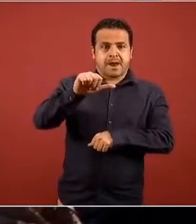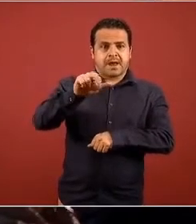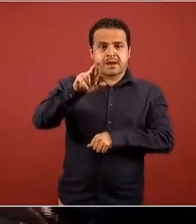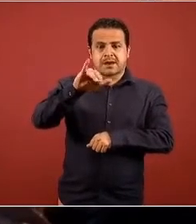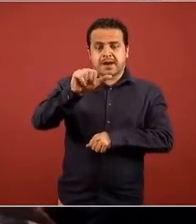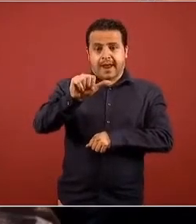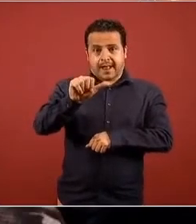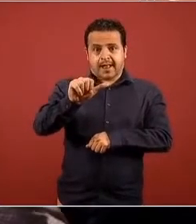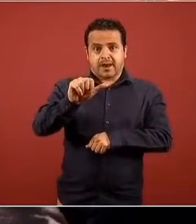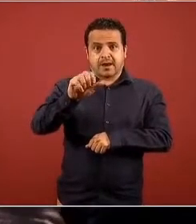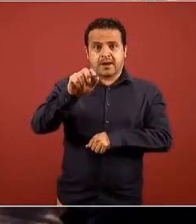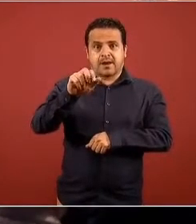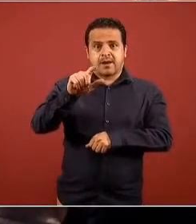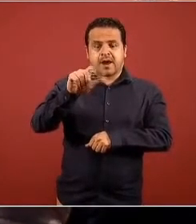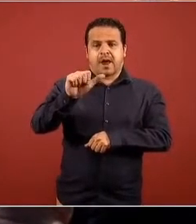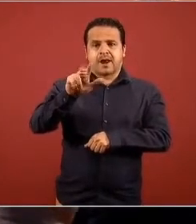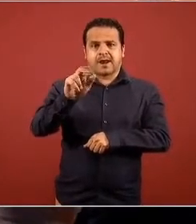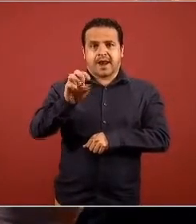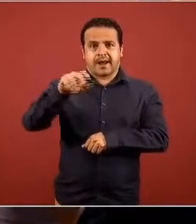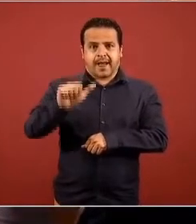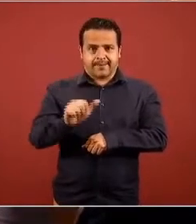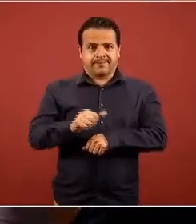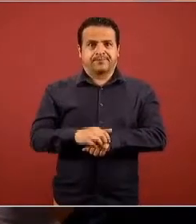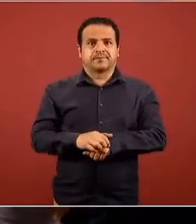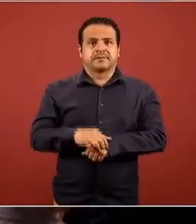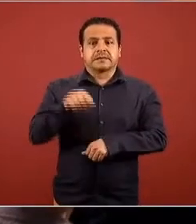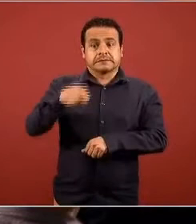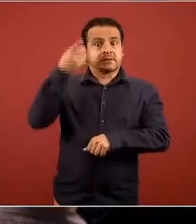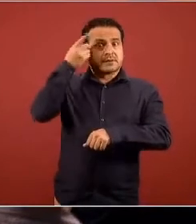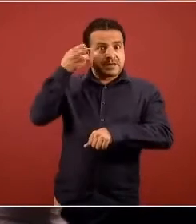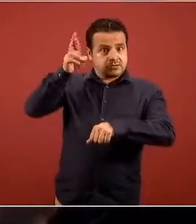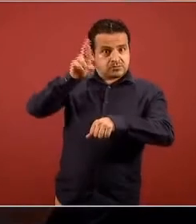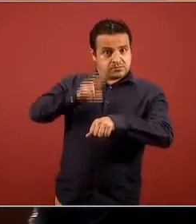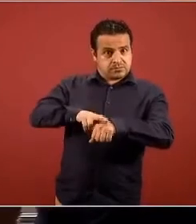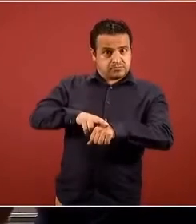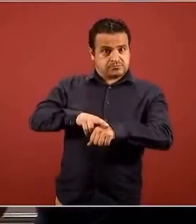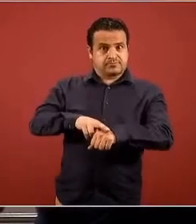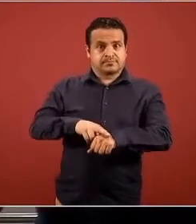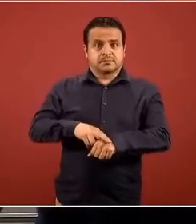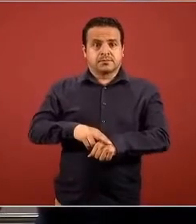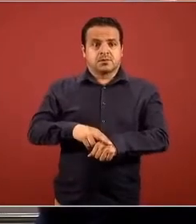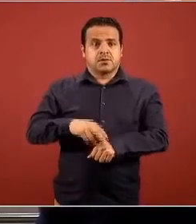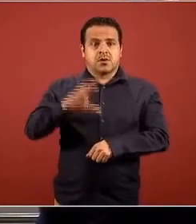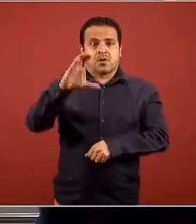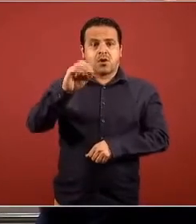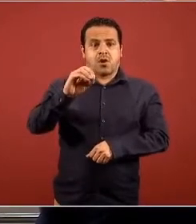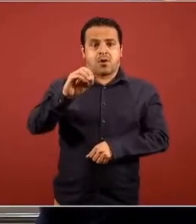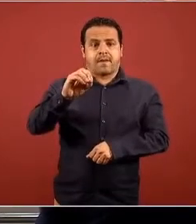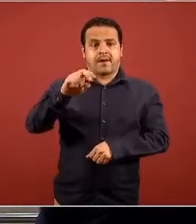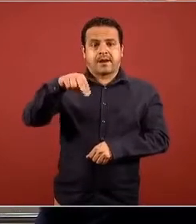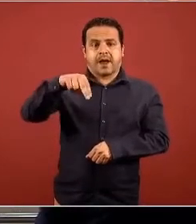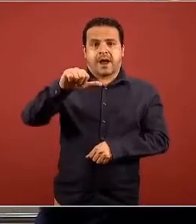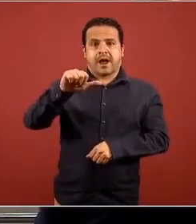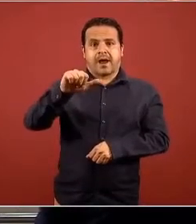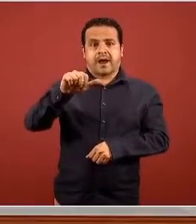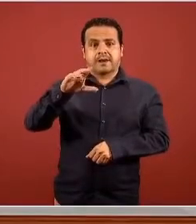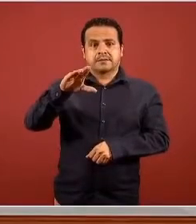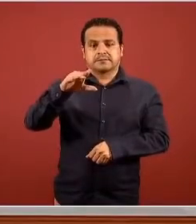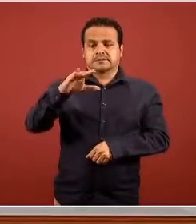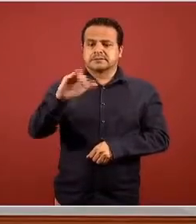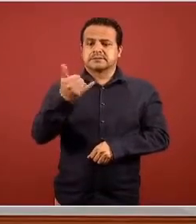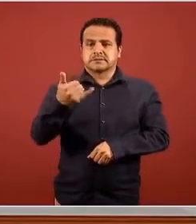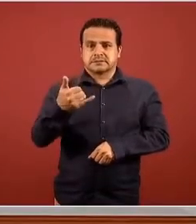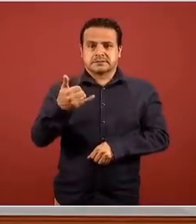del Consejo Nacional de Ciencia y Tecnología académica de primera línea investigadora nacional premio nacional de